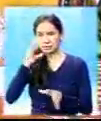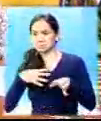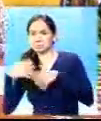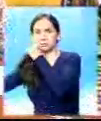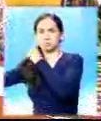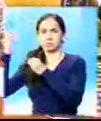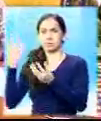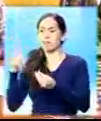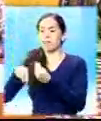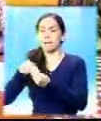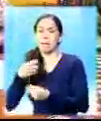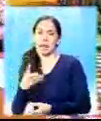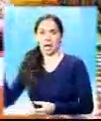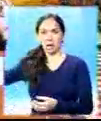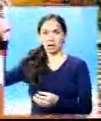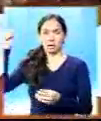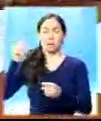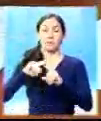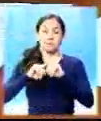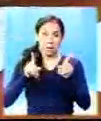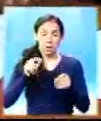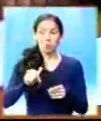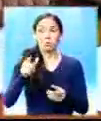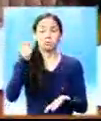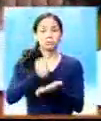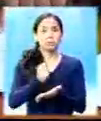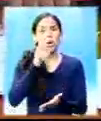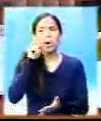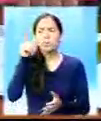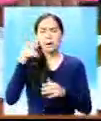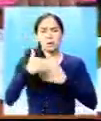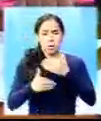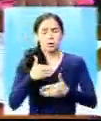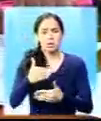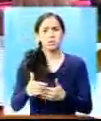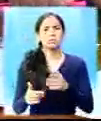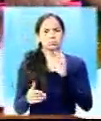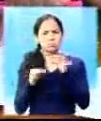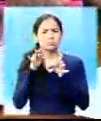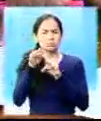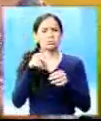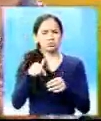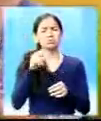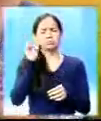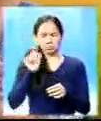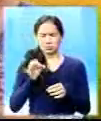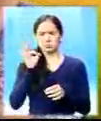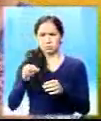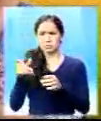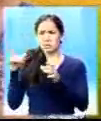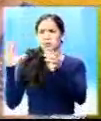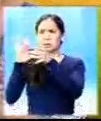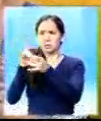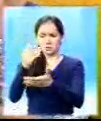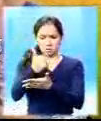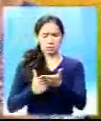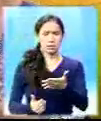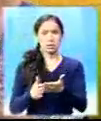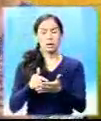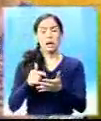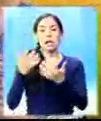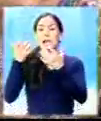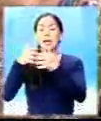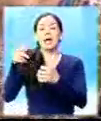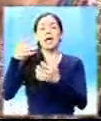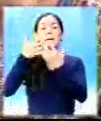Fundación Sobrevivientes, querellante adhesivo en el proceso, dice estar segura del vínculo entre el caso Cicavisa y la